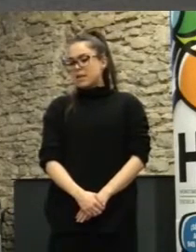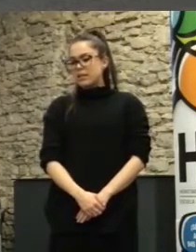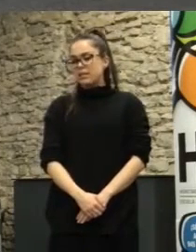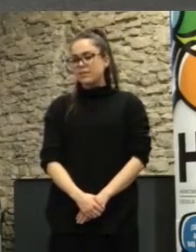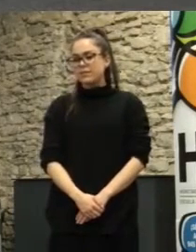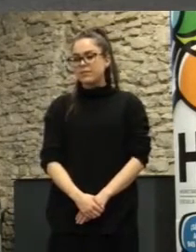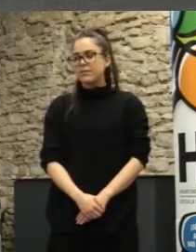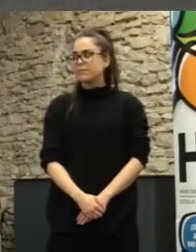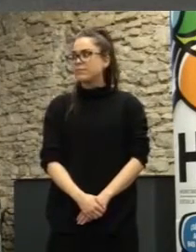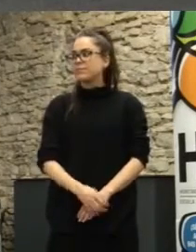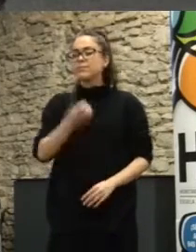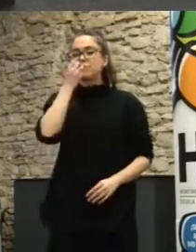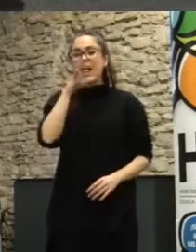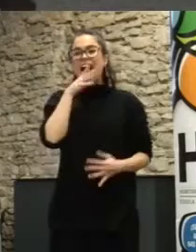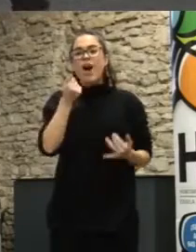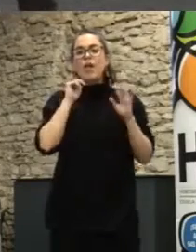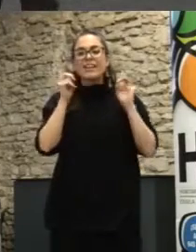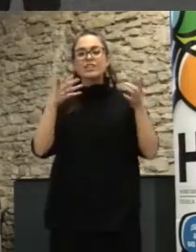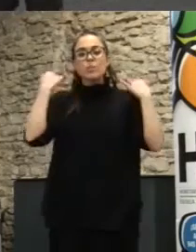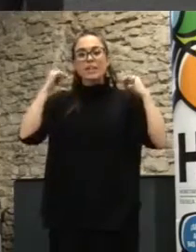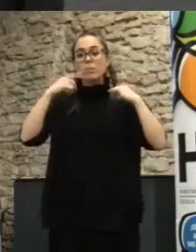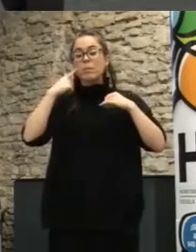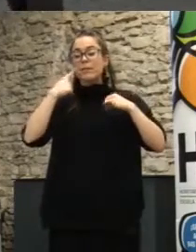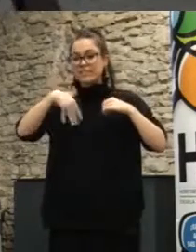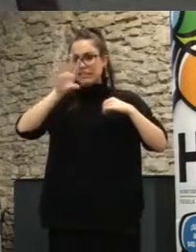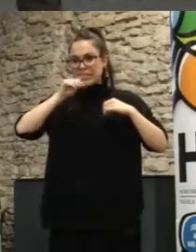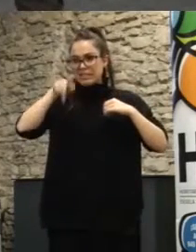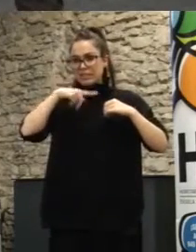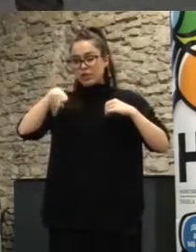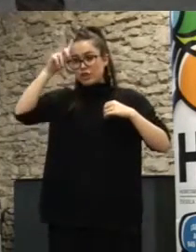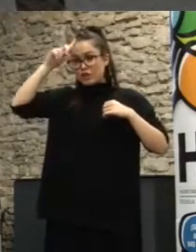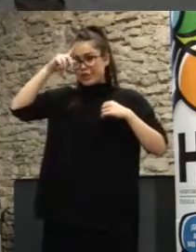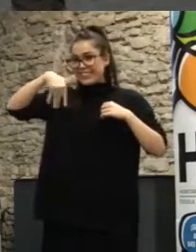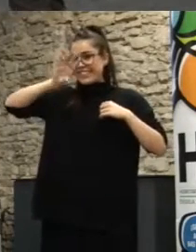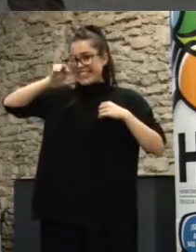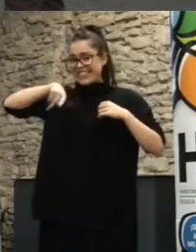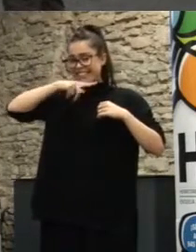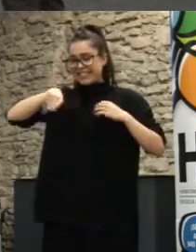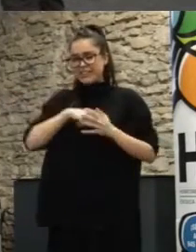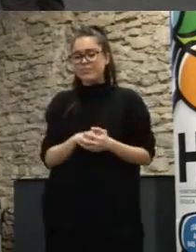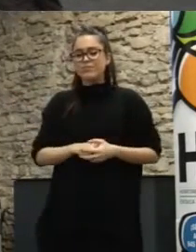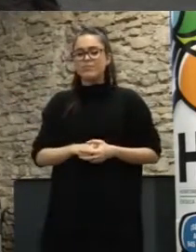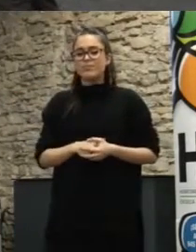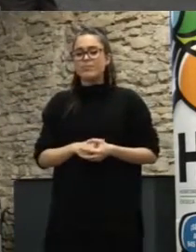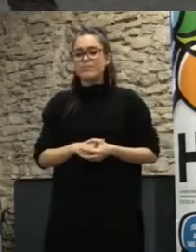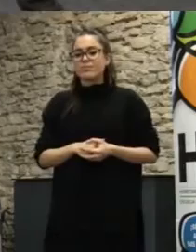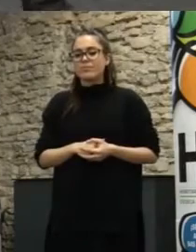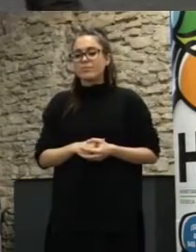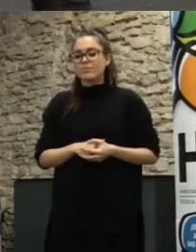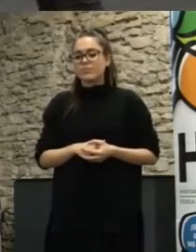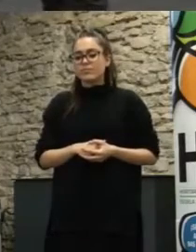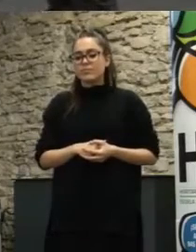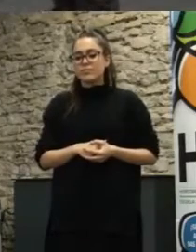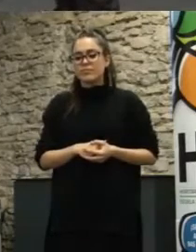vamos a centrarnos en un caso práctico para ver si lo vemos no sé si se entiende un poco la lógica que os planteaba pero digamos que estamos